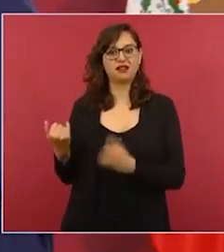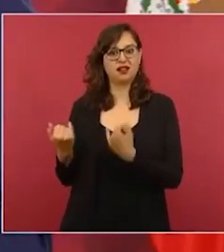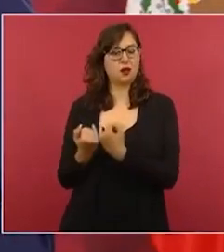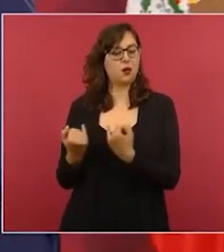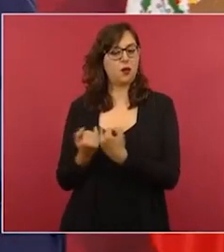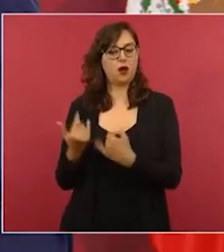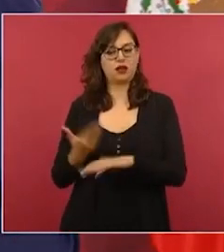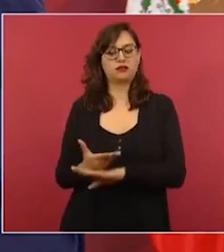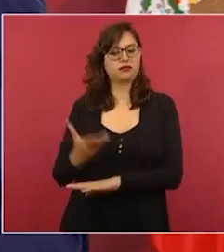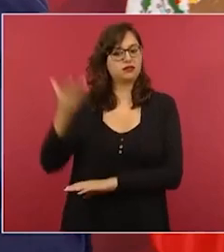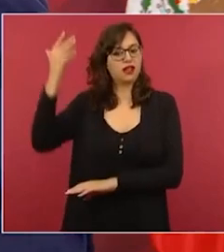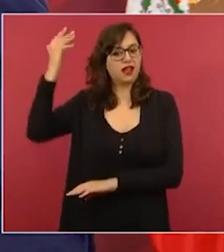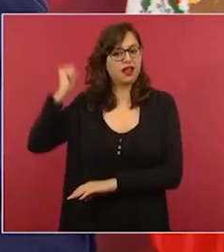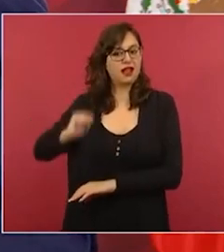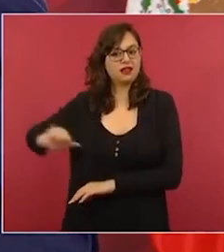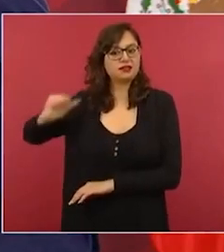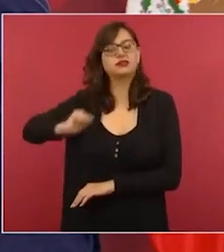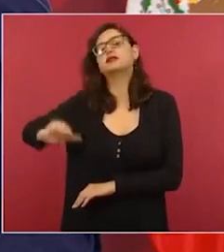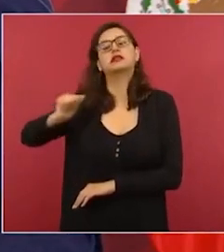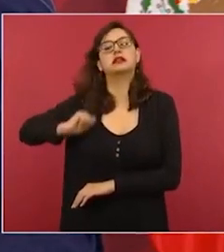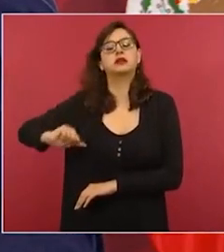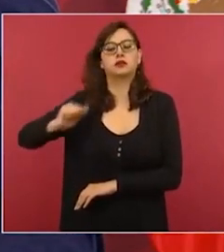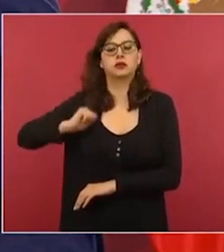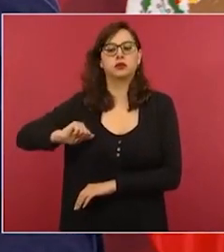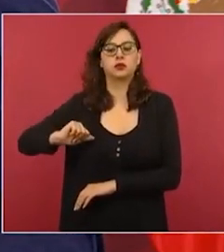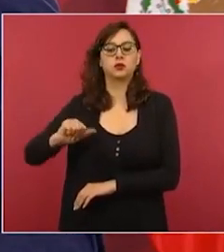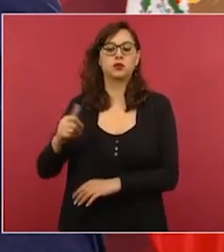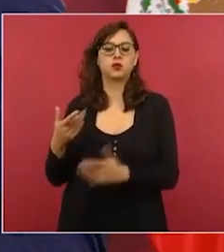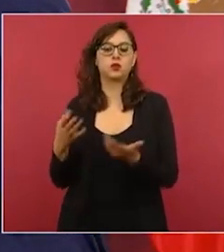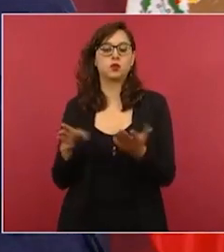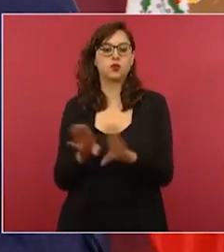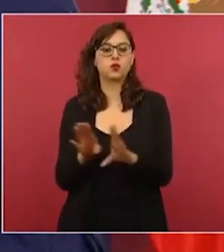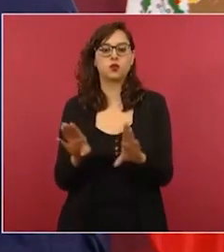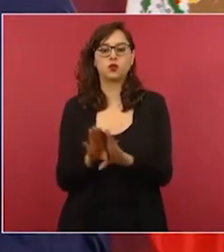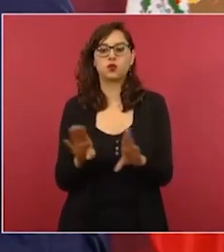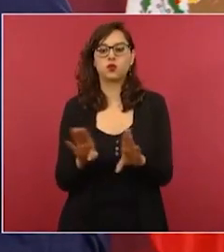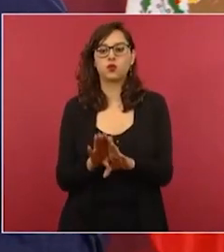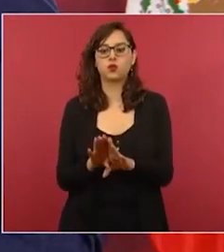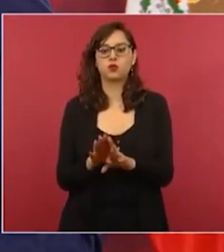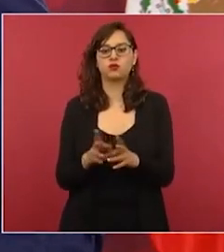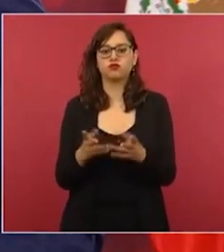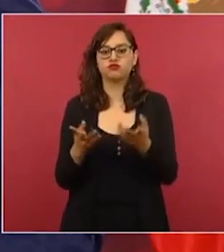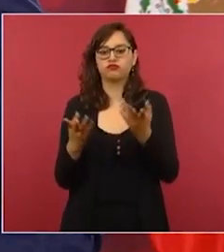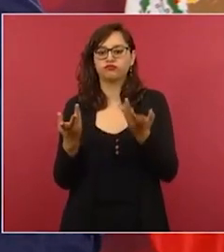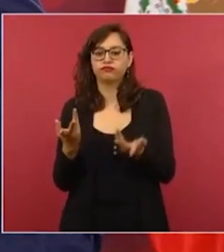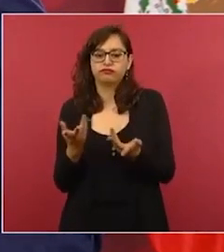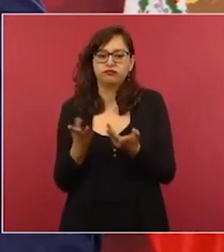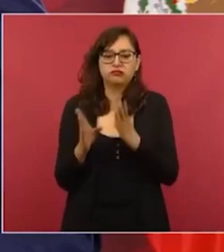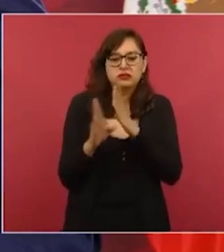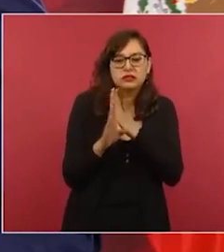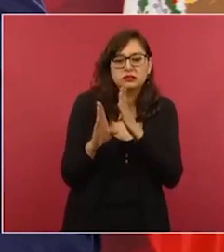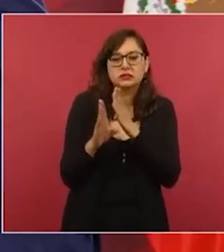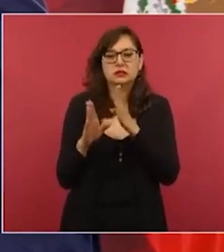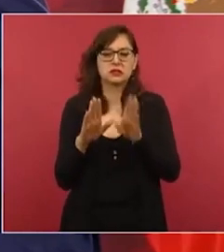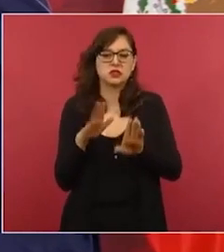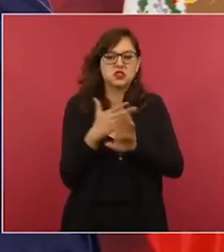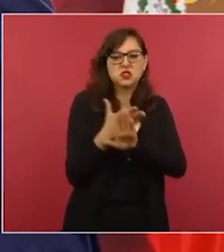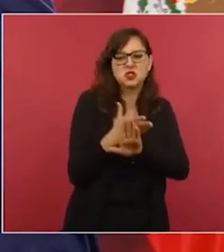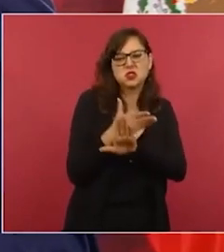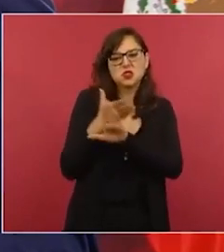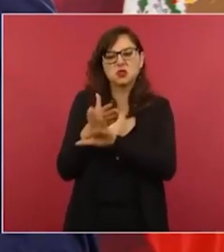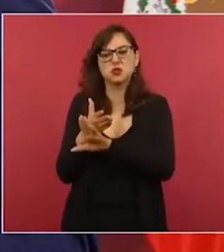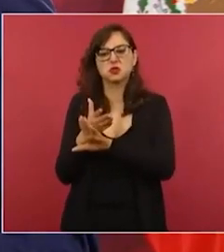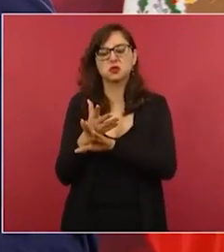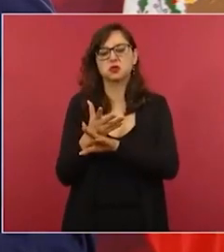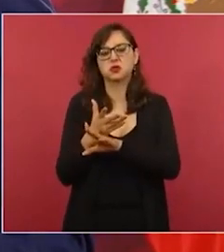las épocas ¿no? de la persecución y de la